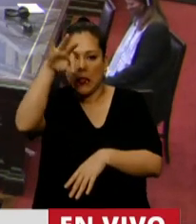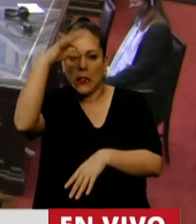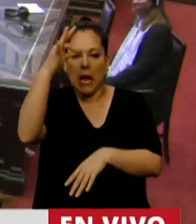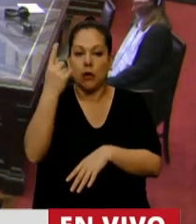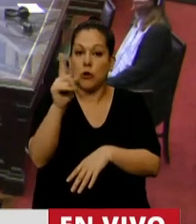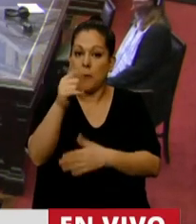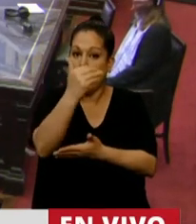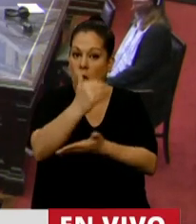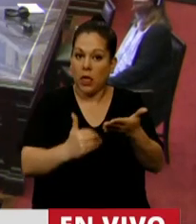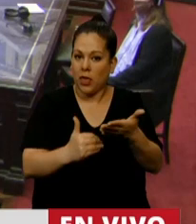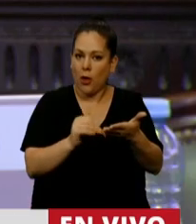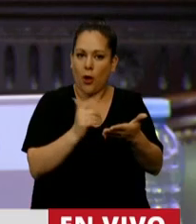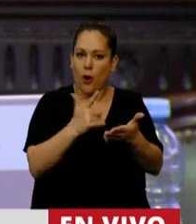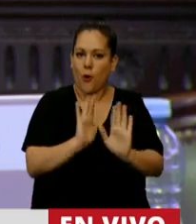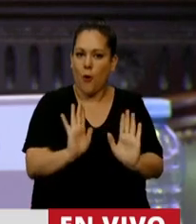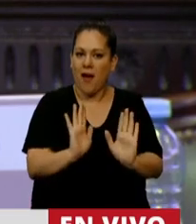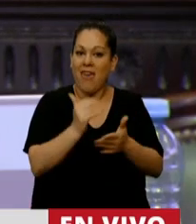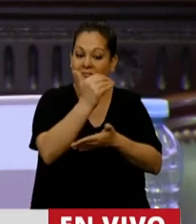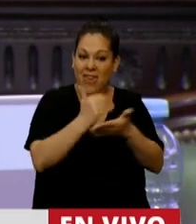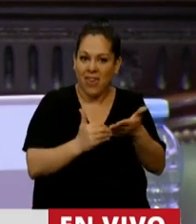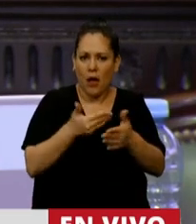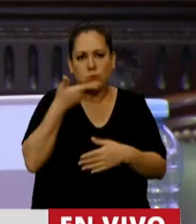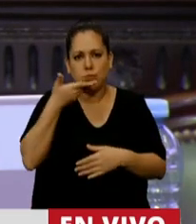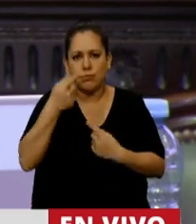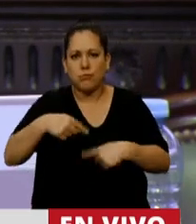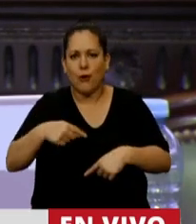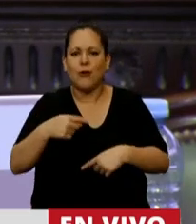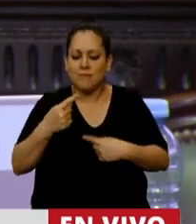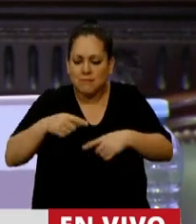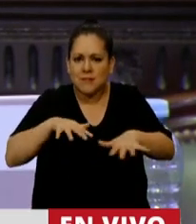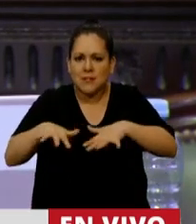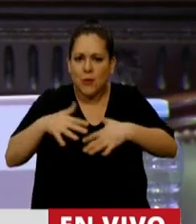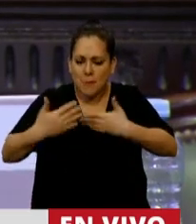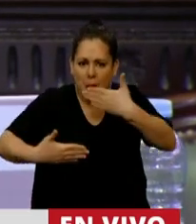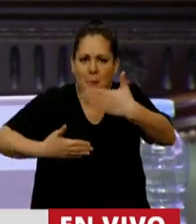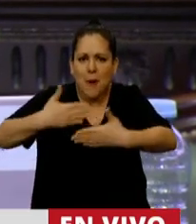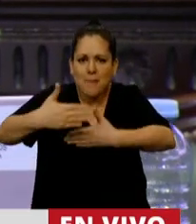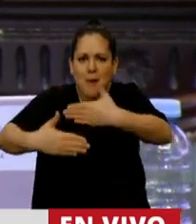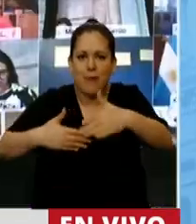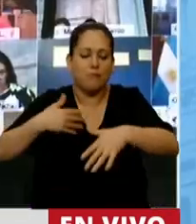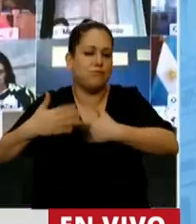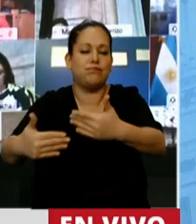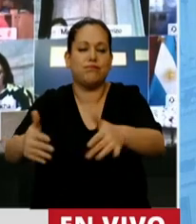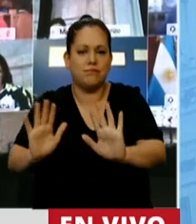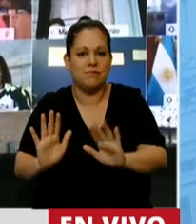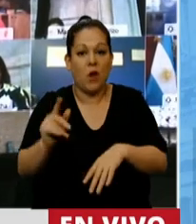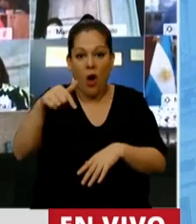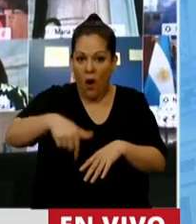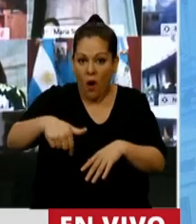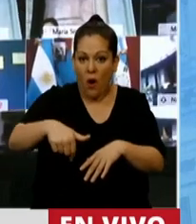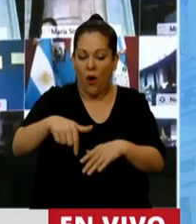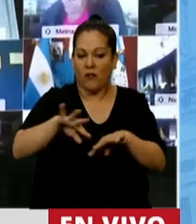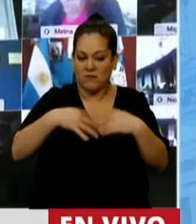el guión se va escribiendo a medida que se va desarrollando la función. Encima, hoy venimos a escuchar aquí en el recinto,